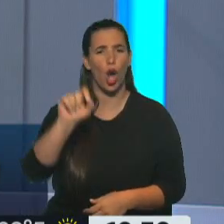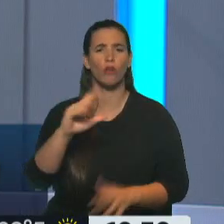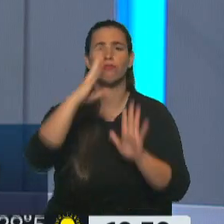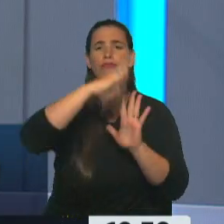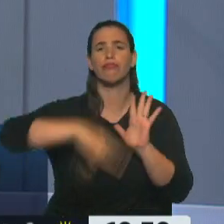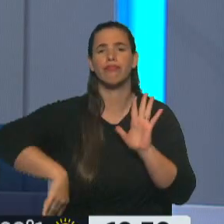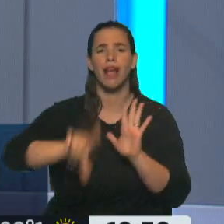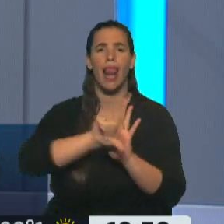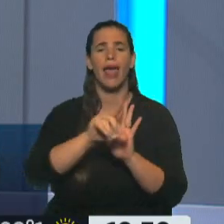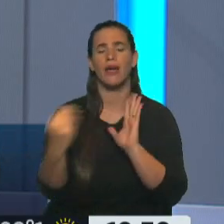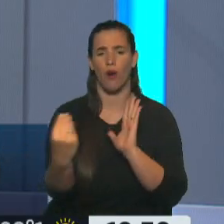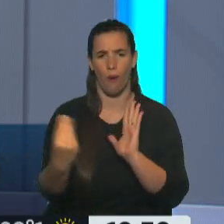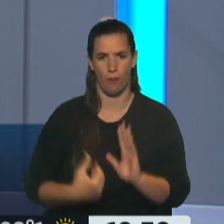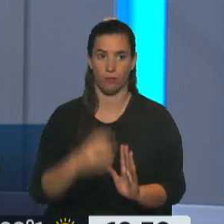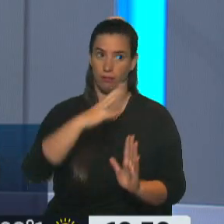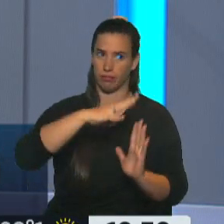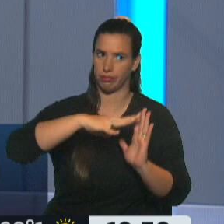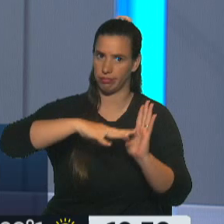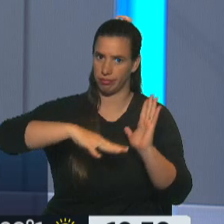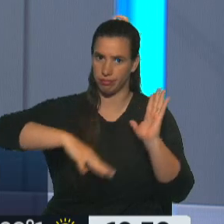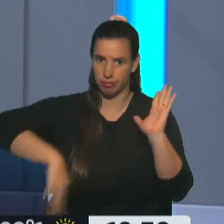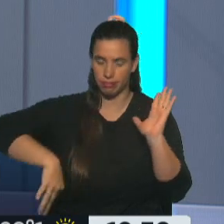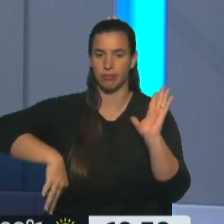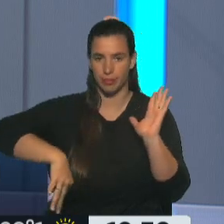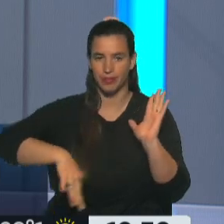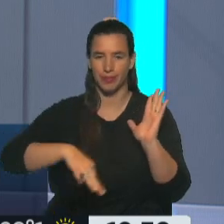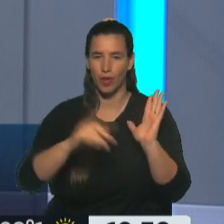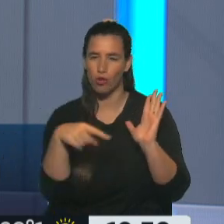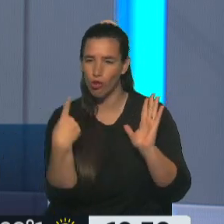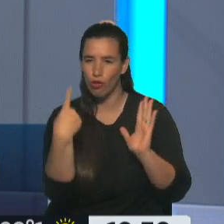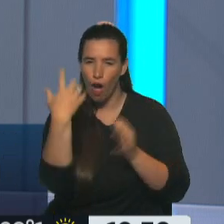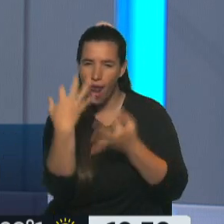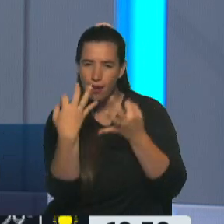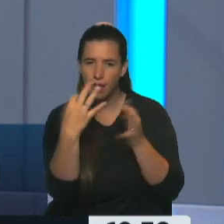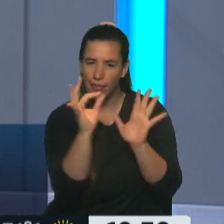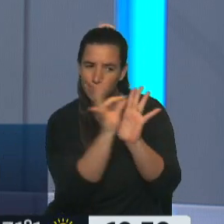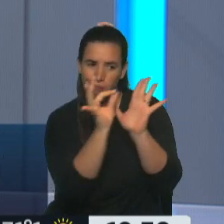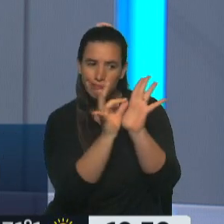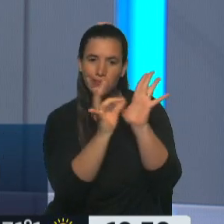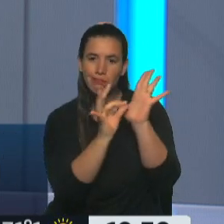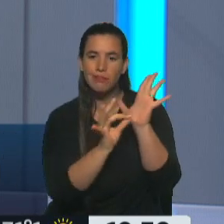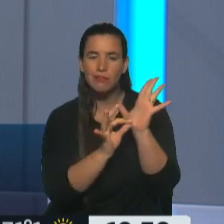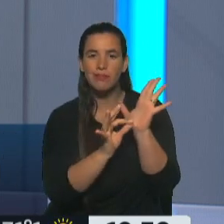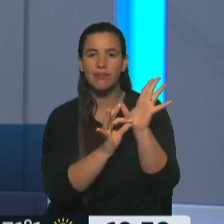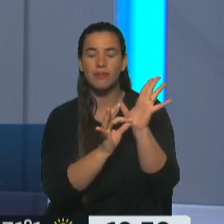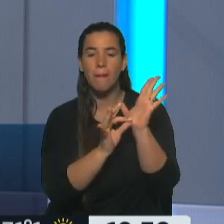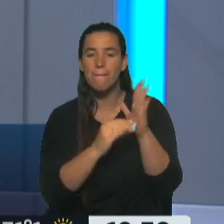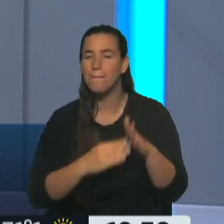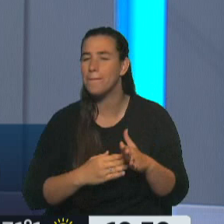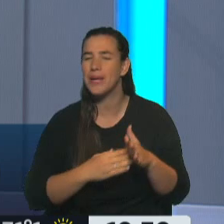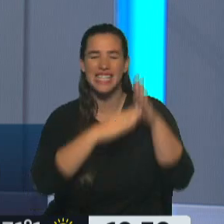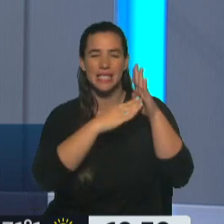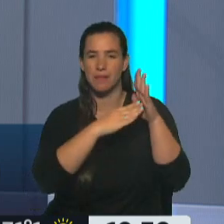acumulativo. Estábamos analizando punto por punto. El principal, me parece, de toda la